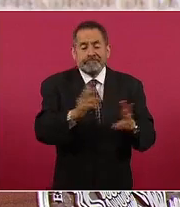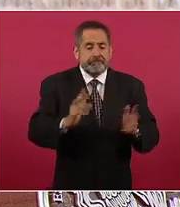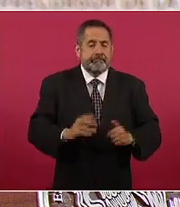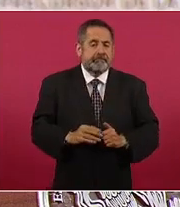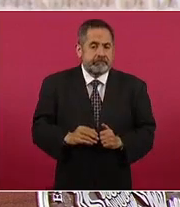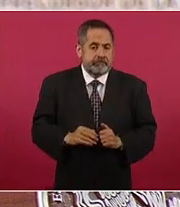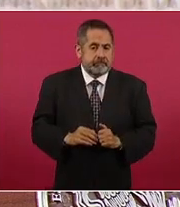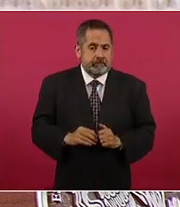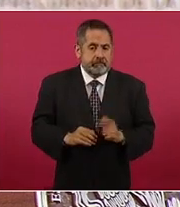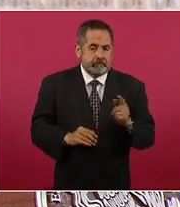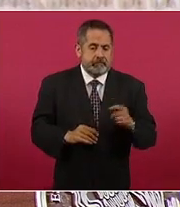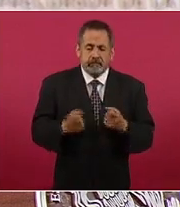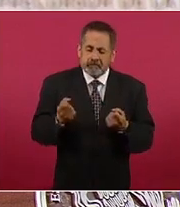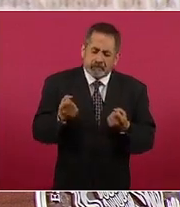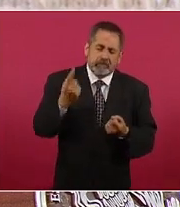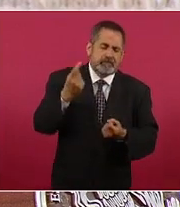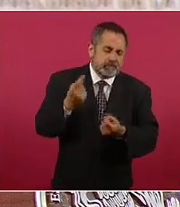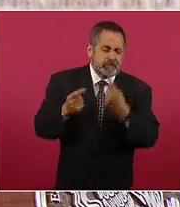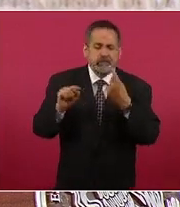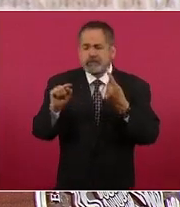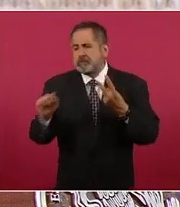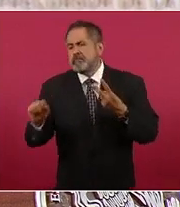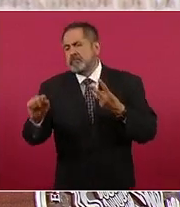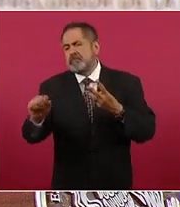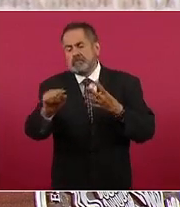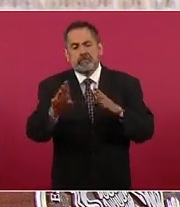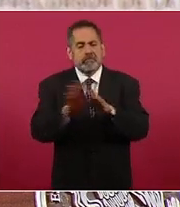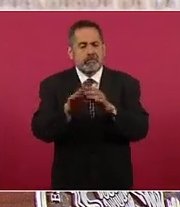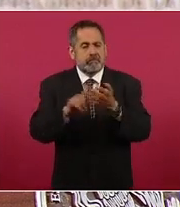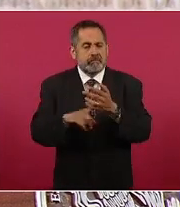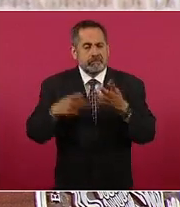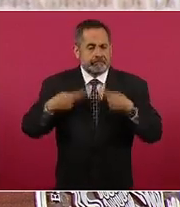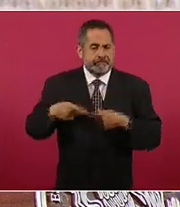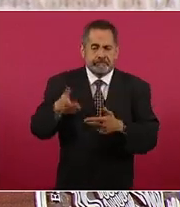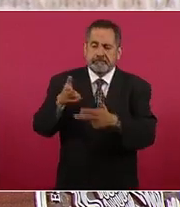son muy pocos los que